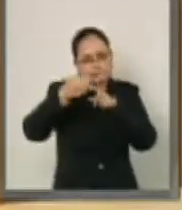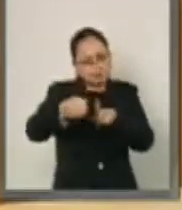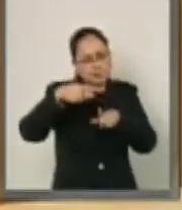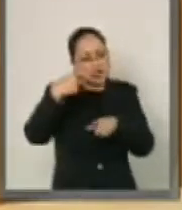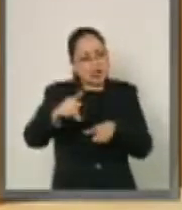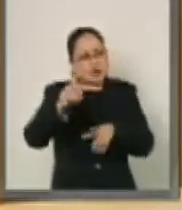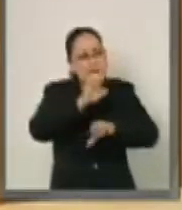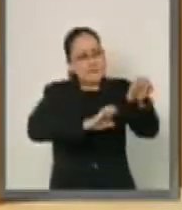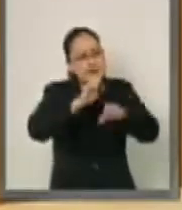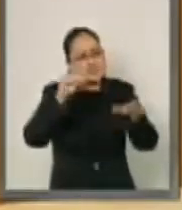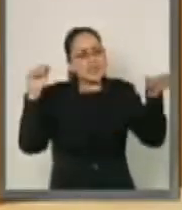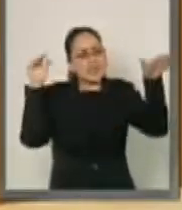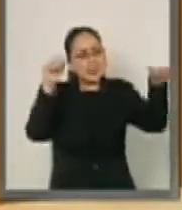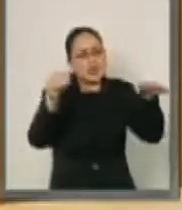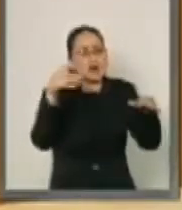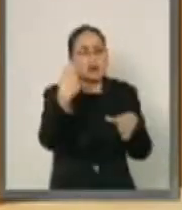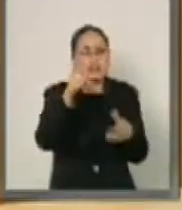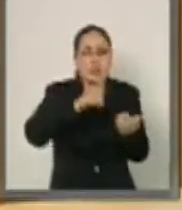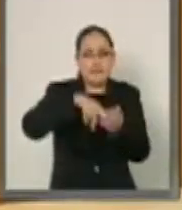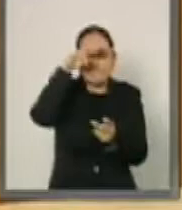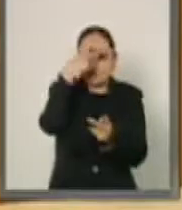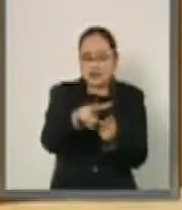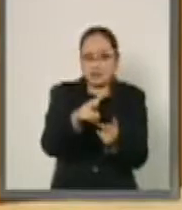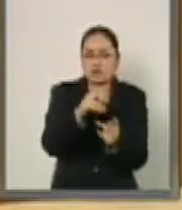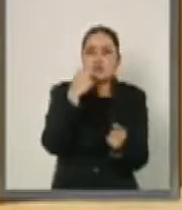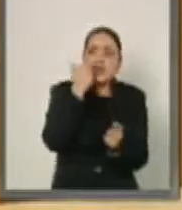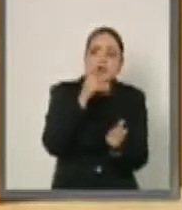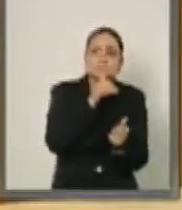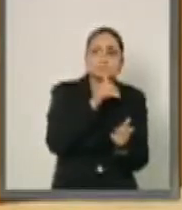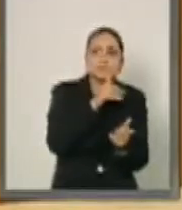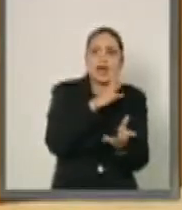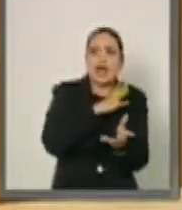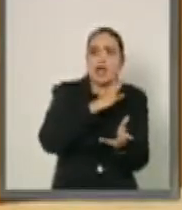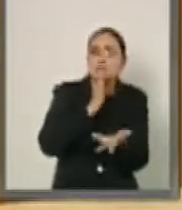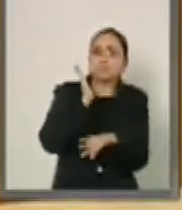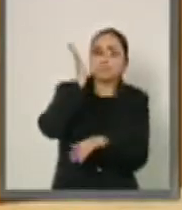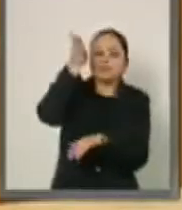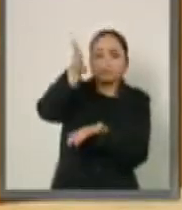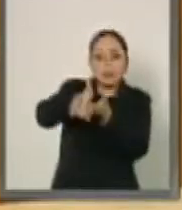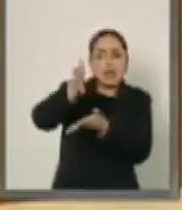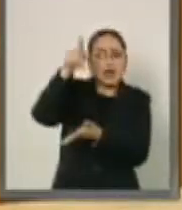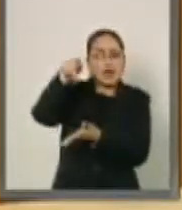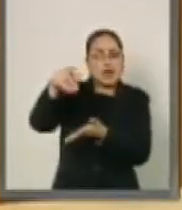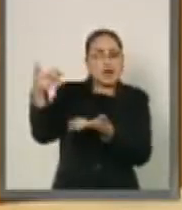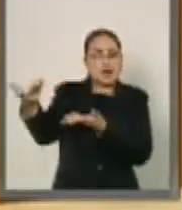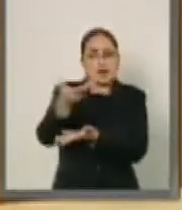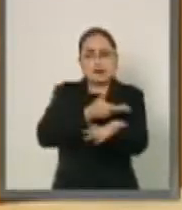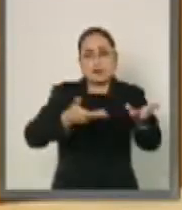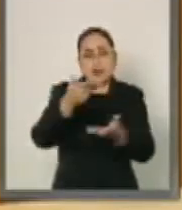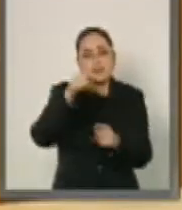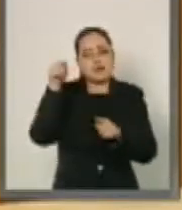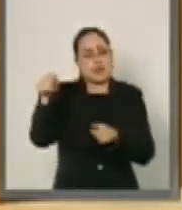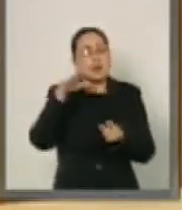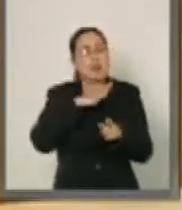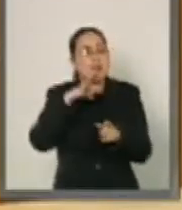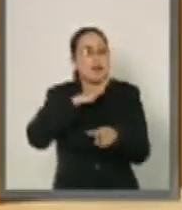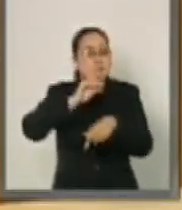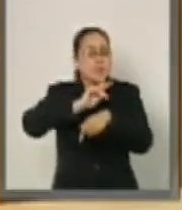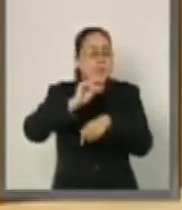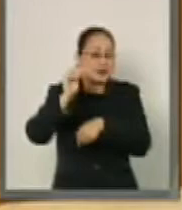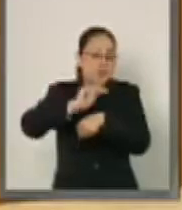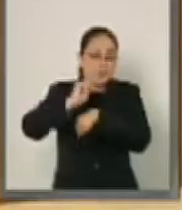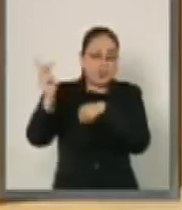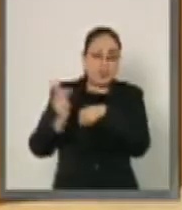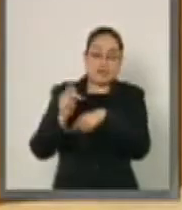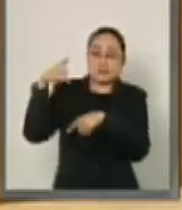líneas aéreas mexicanas que deseen prestar servicios entre cualquier origen destino, entre los